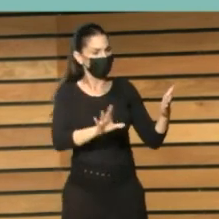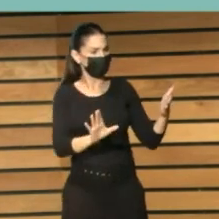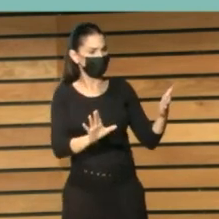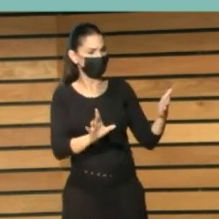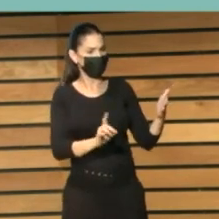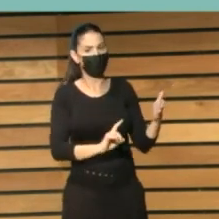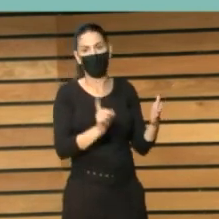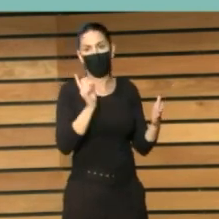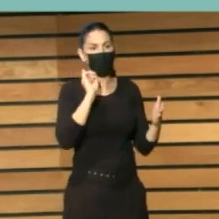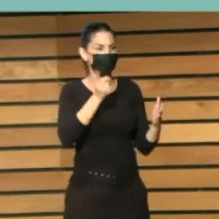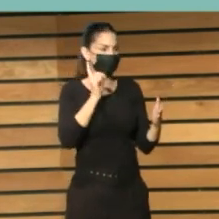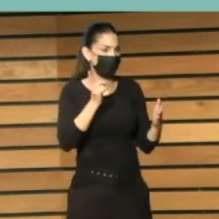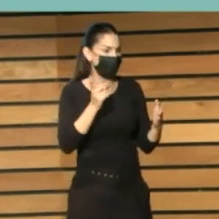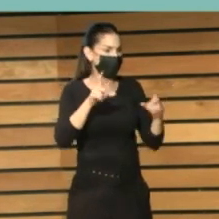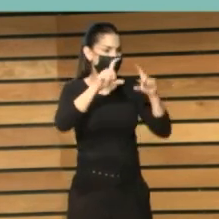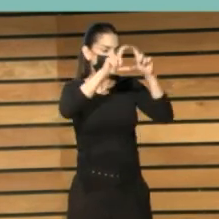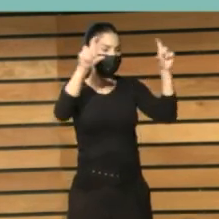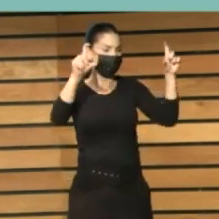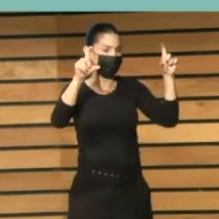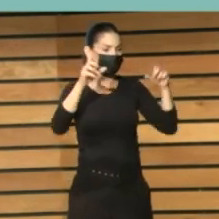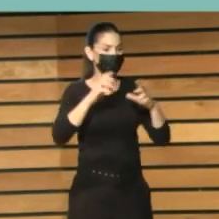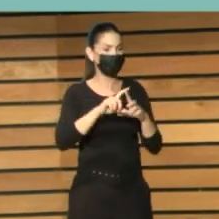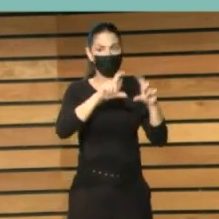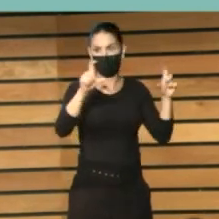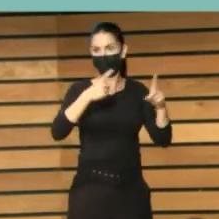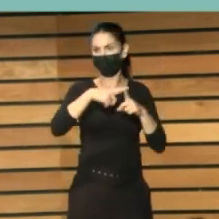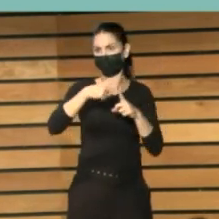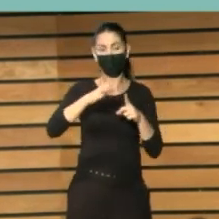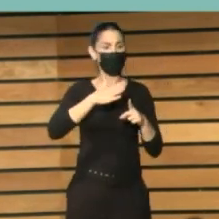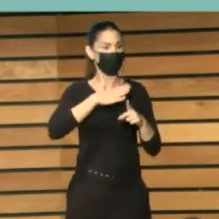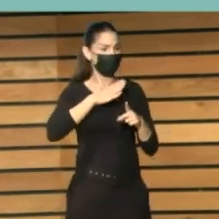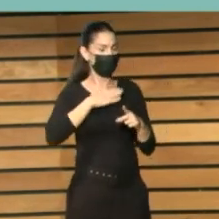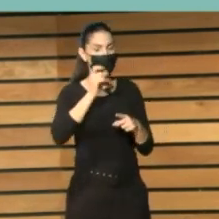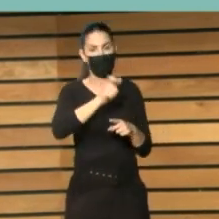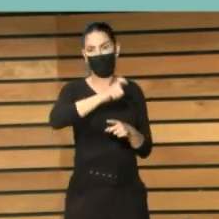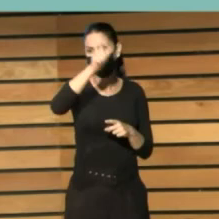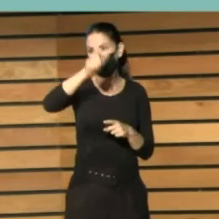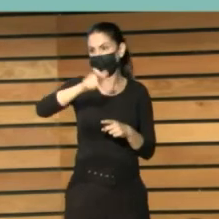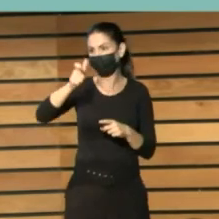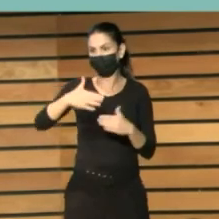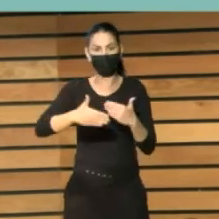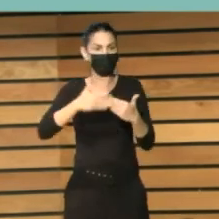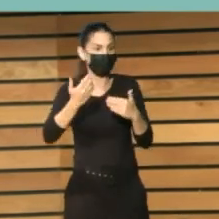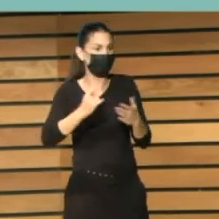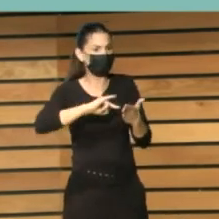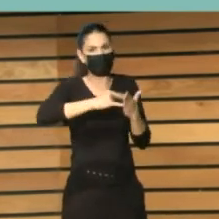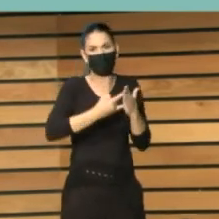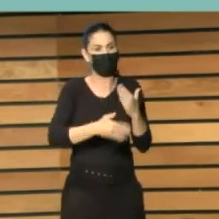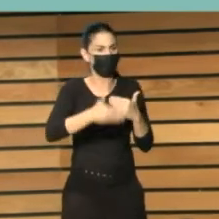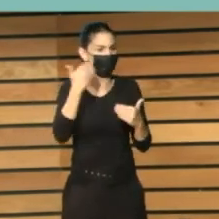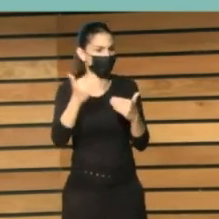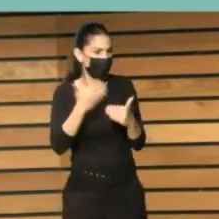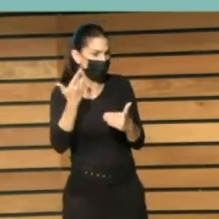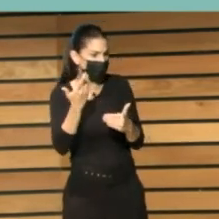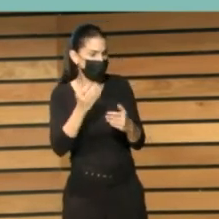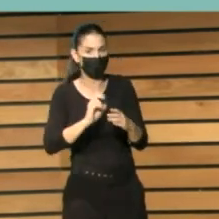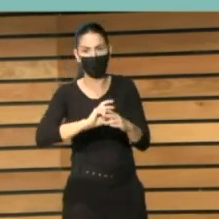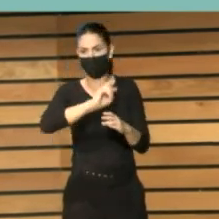solo para fondos patrimoniales, sino también para fondos más modernos y para otros objetivos, contextos y metodologías.